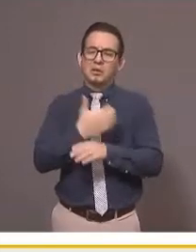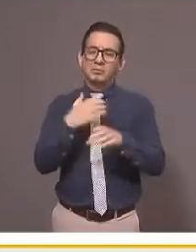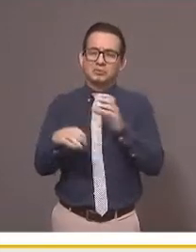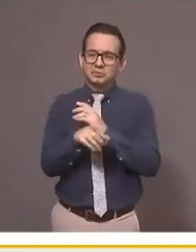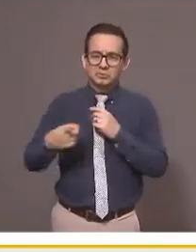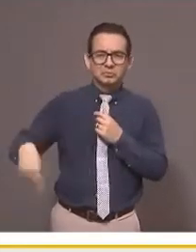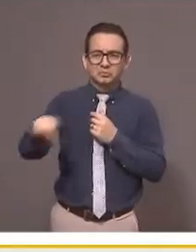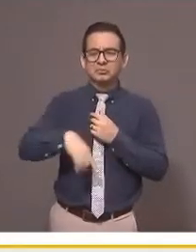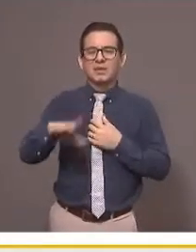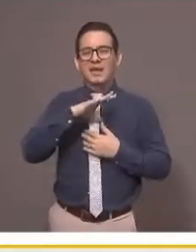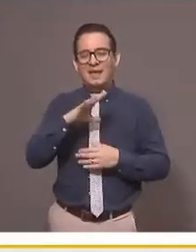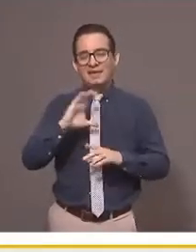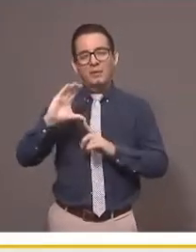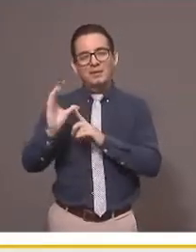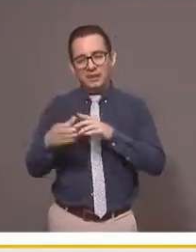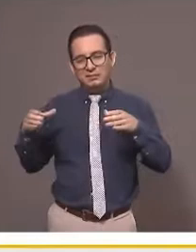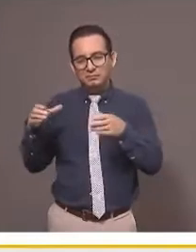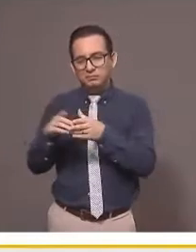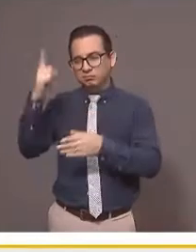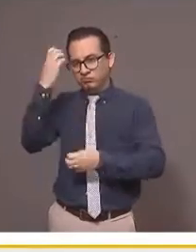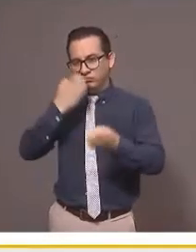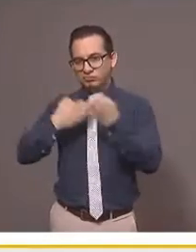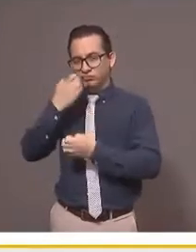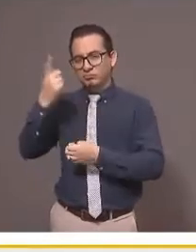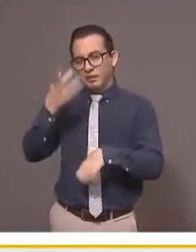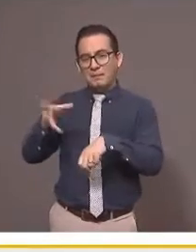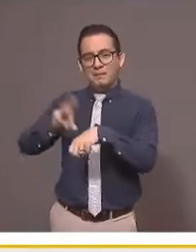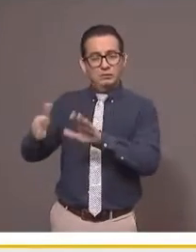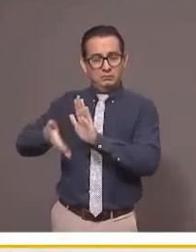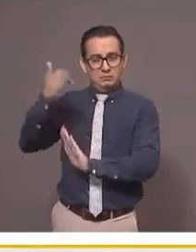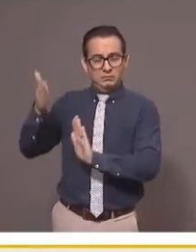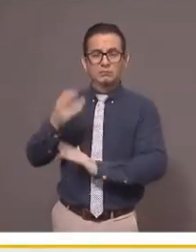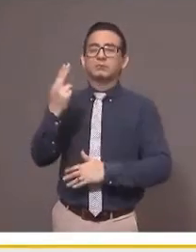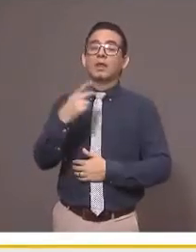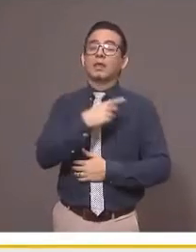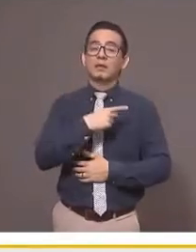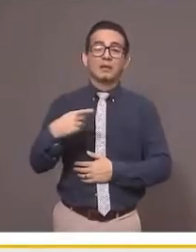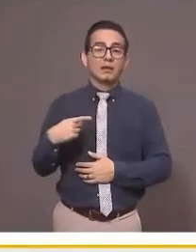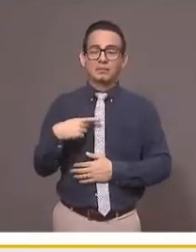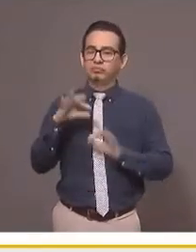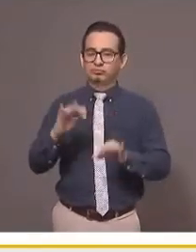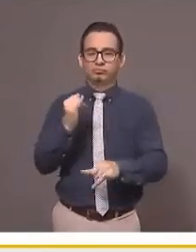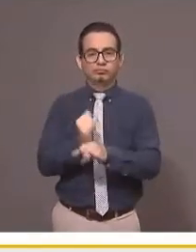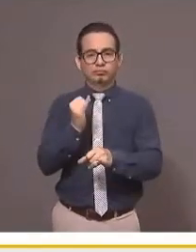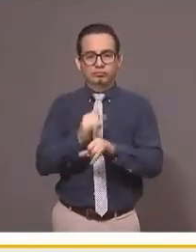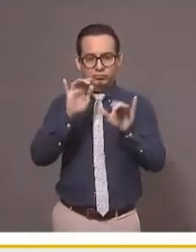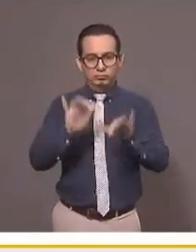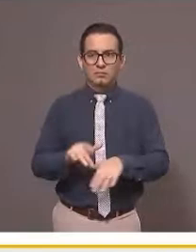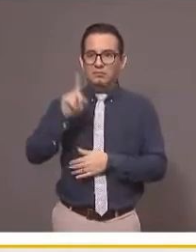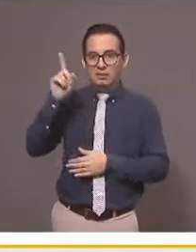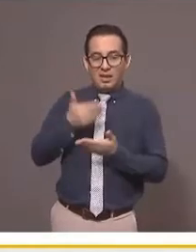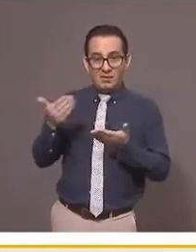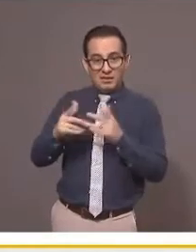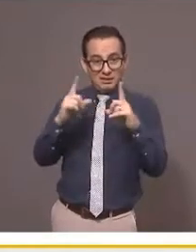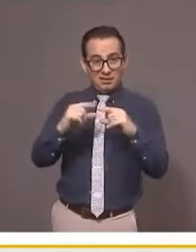adquisiciones o de asignación de obra pública, tienen que transmitirse en línea, como lo hacemos en Zapopan.